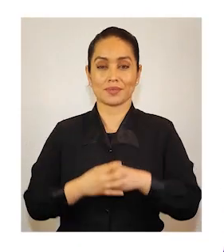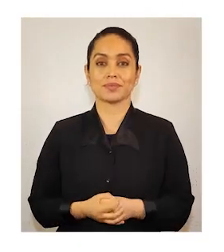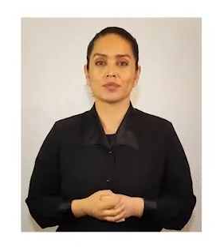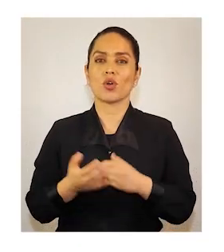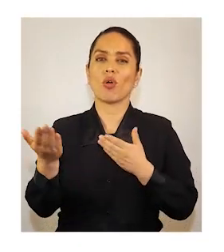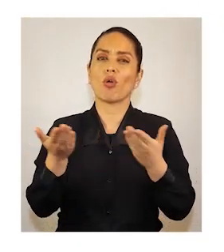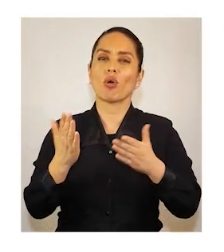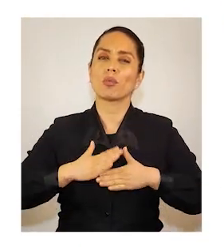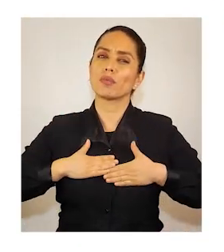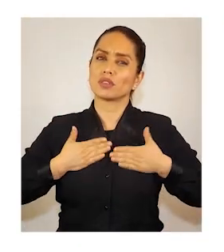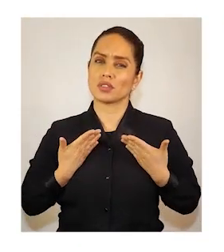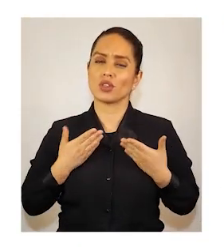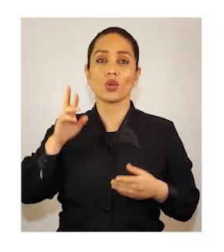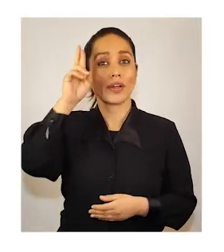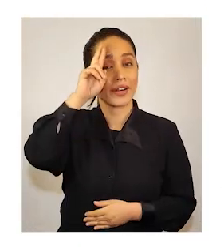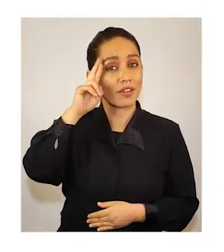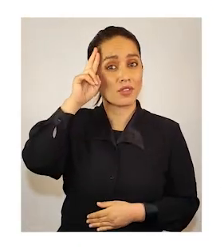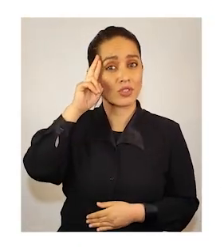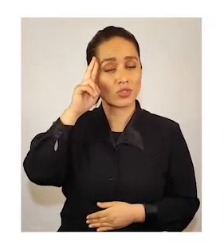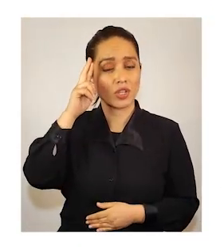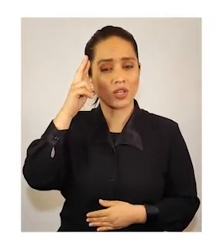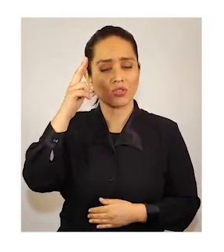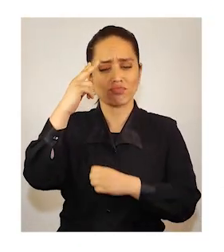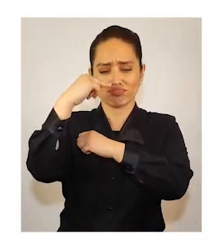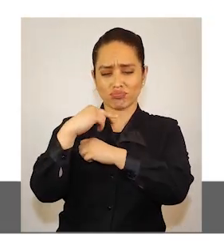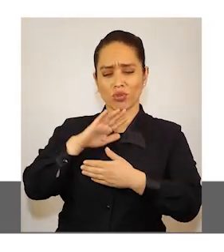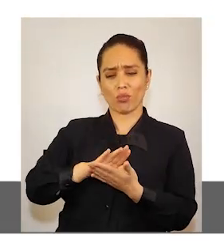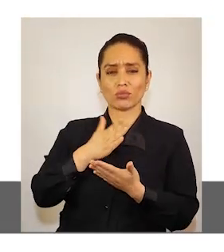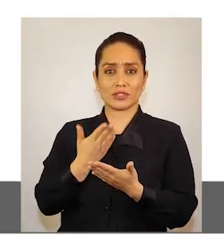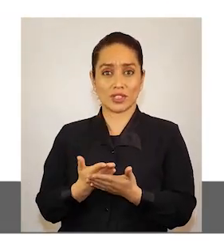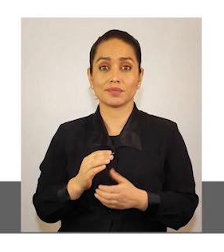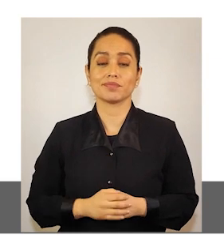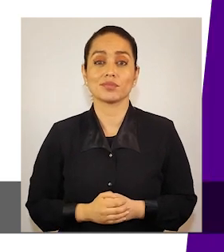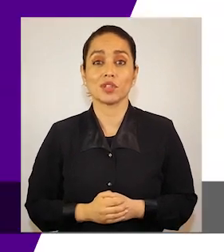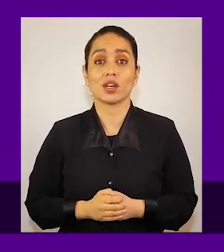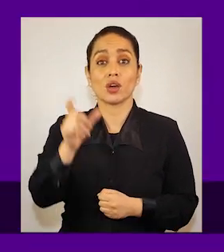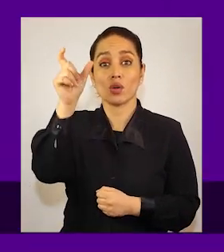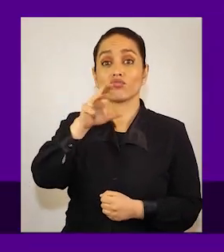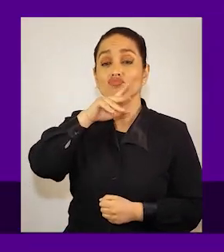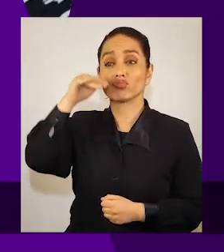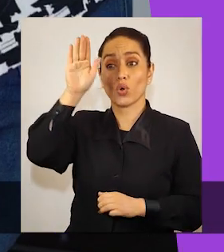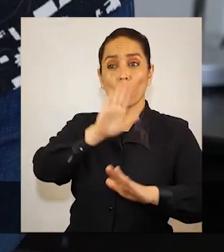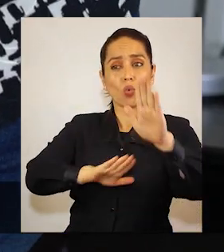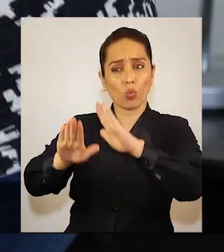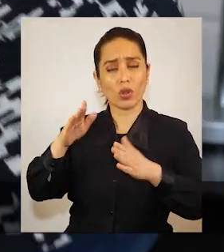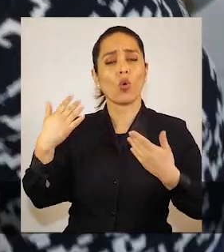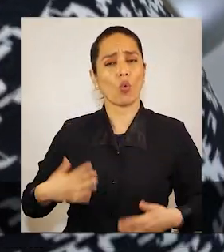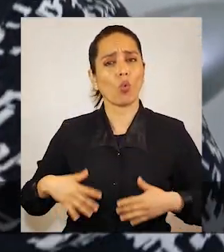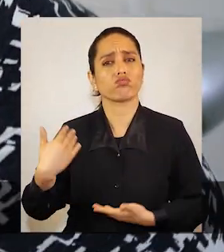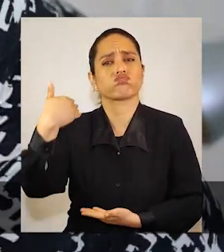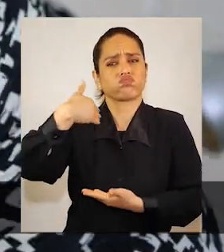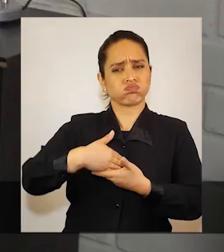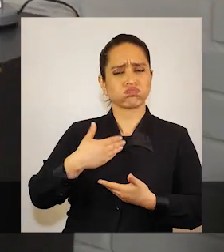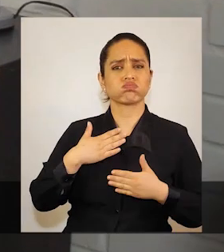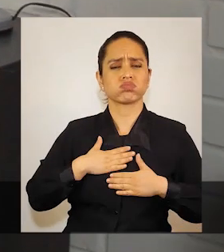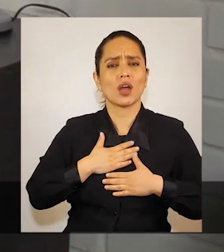¿Cómo me siento? Reflexiona sobre tu estado personal. Cuidar a una persona mayor implica una demanda física